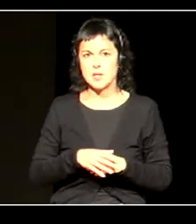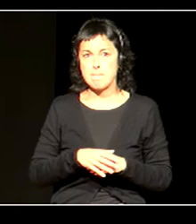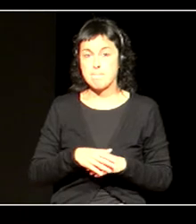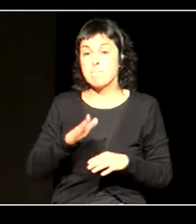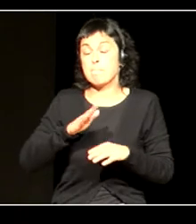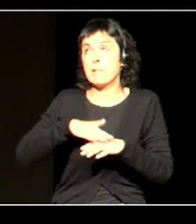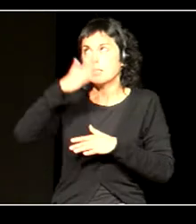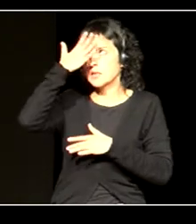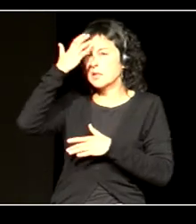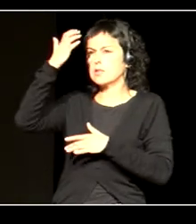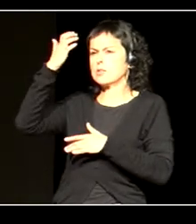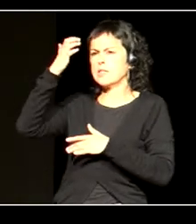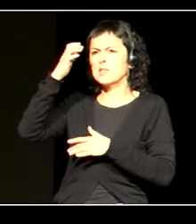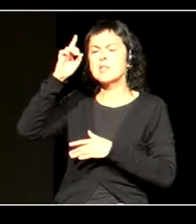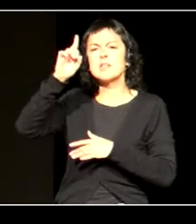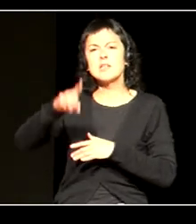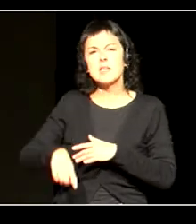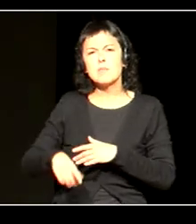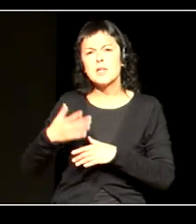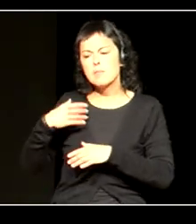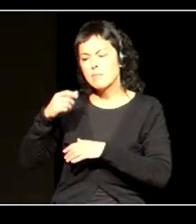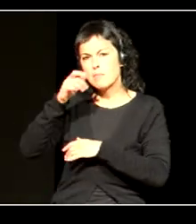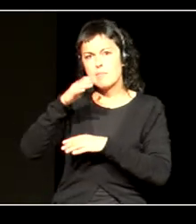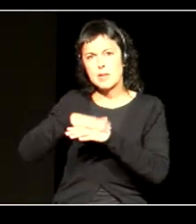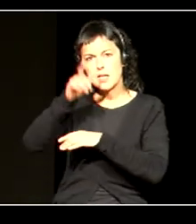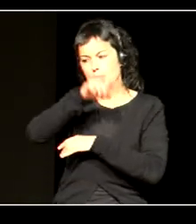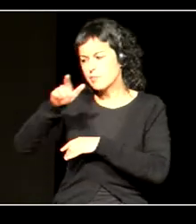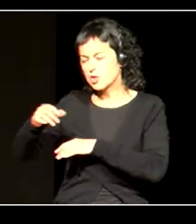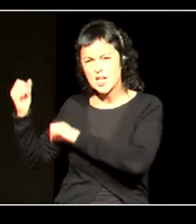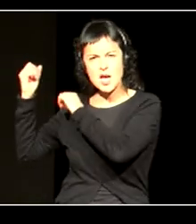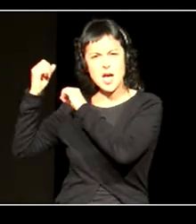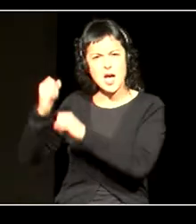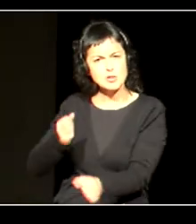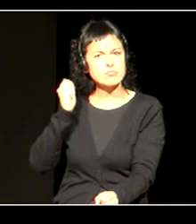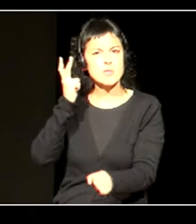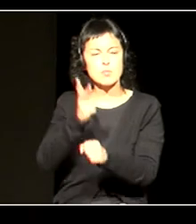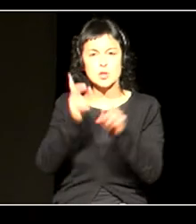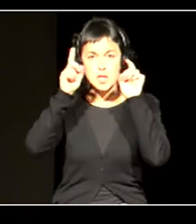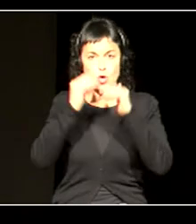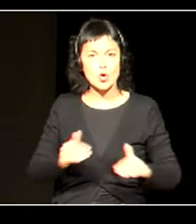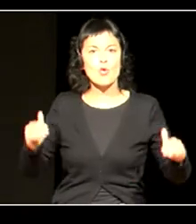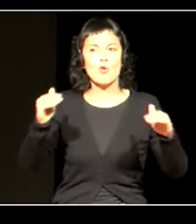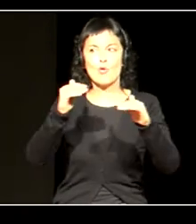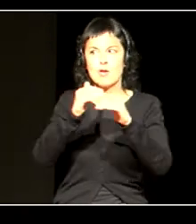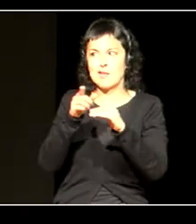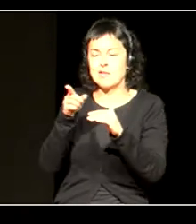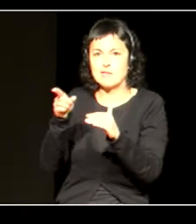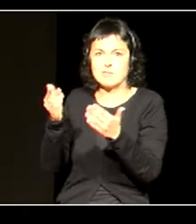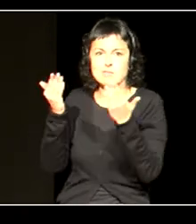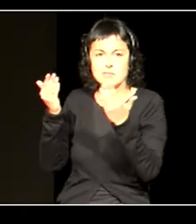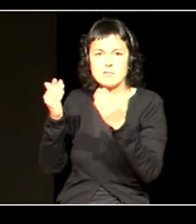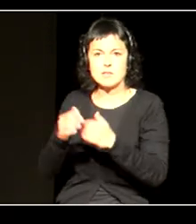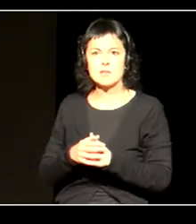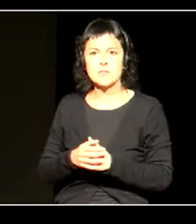para agradecer a todas las personas que durante tantos años han apostado por la coeducación y han creído en ella y la han